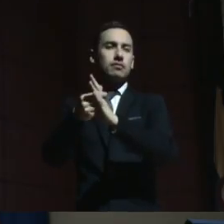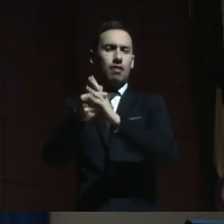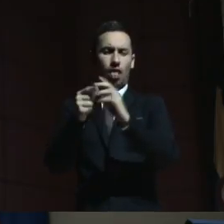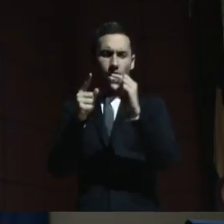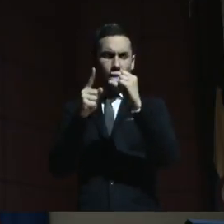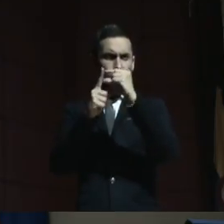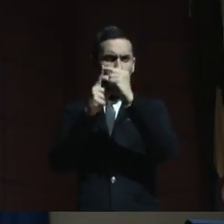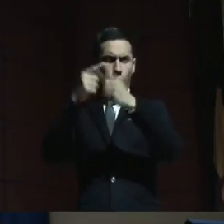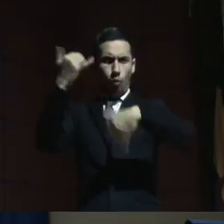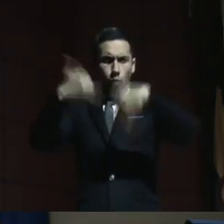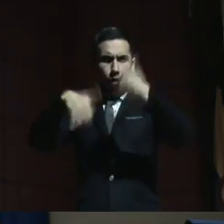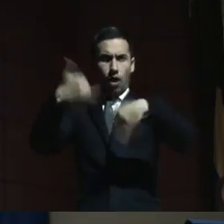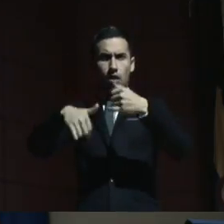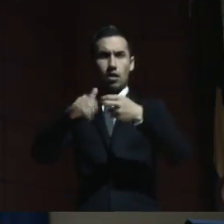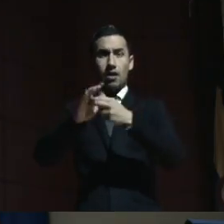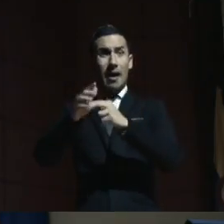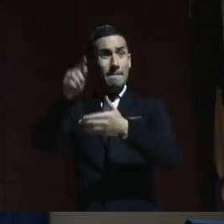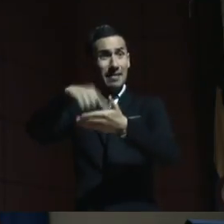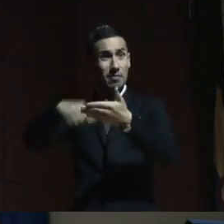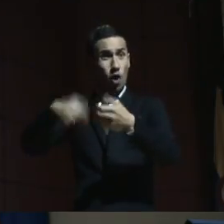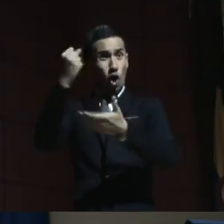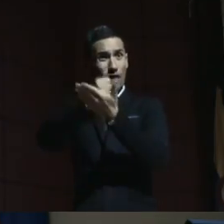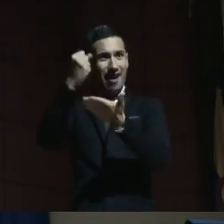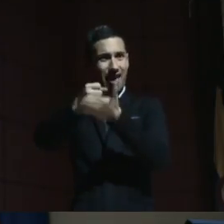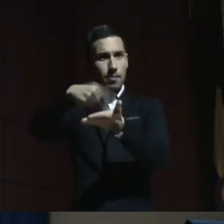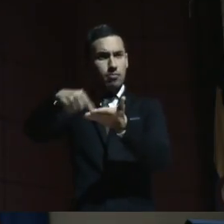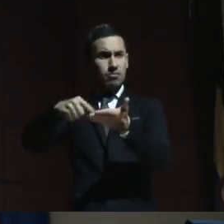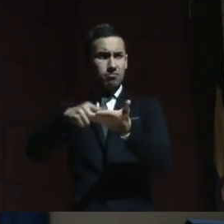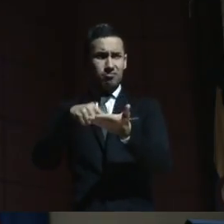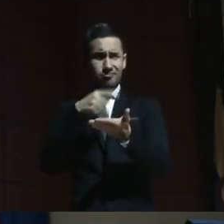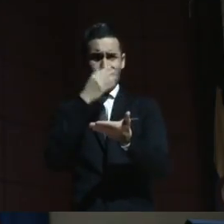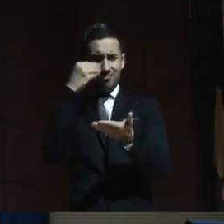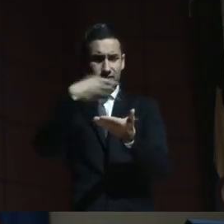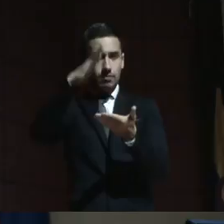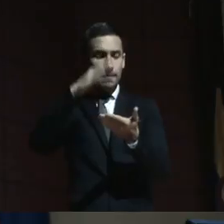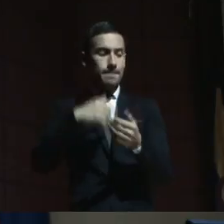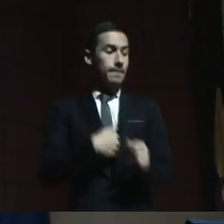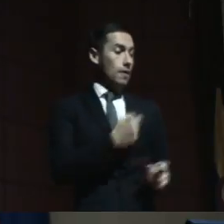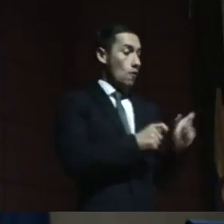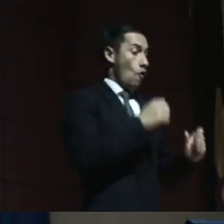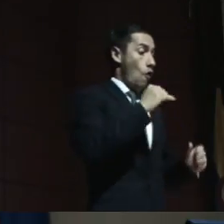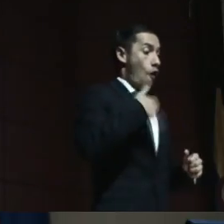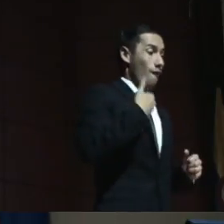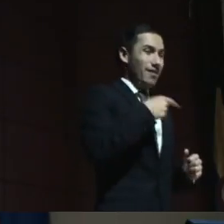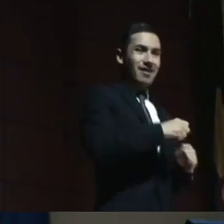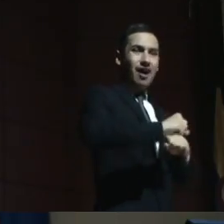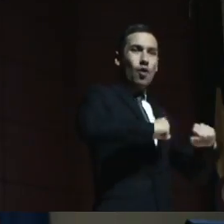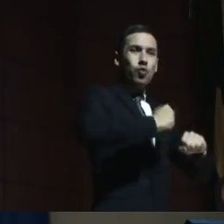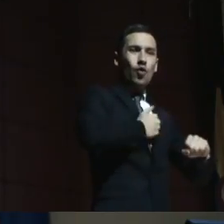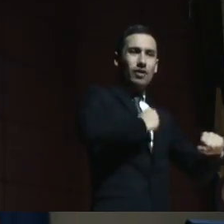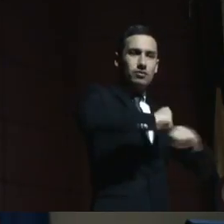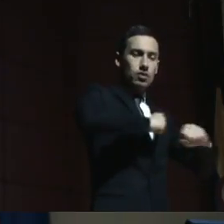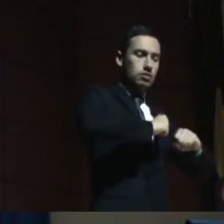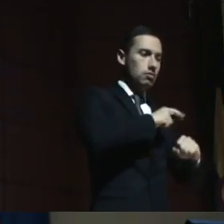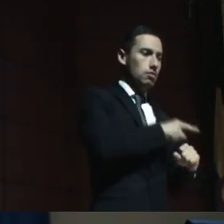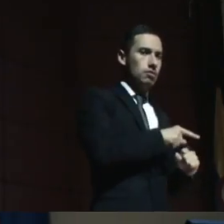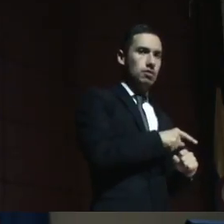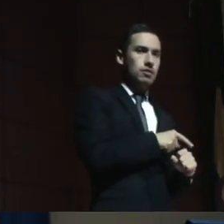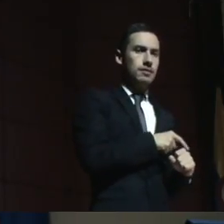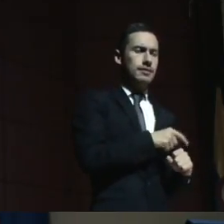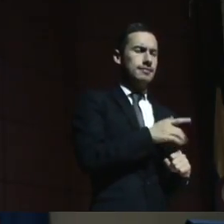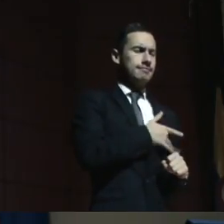ese matrimonio no tenía ninguna validez. Muchos de los jóvenes que participan en el grupo de autogestores estaban muy